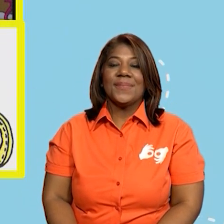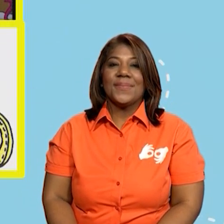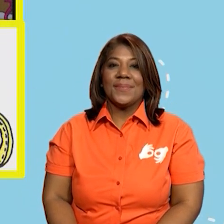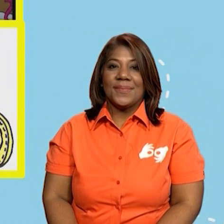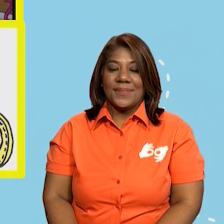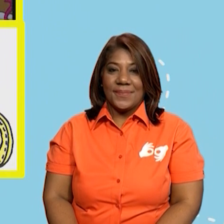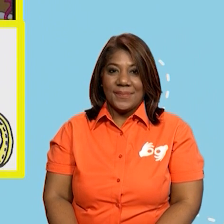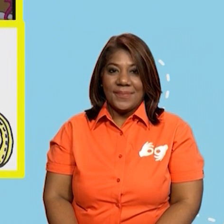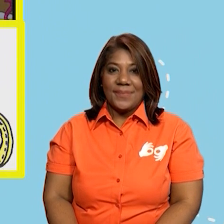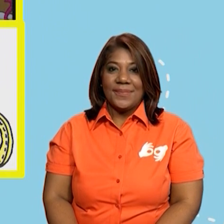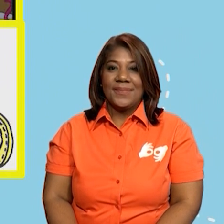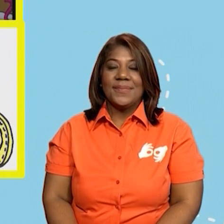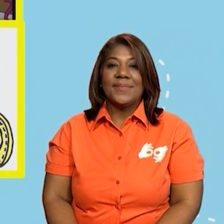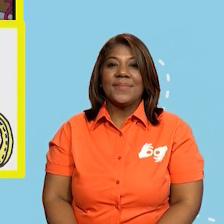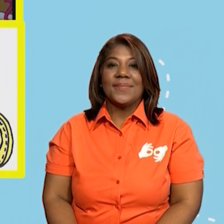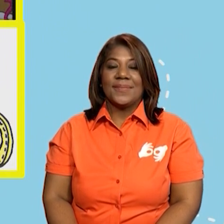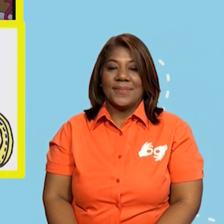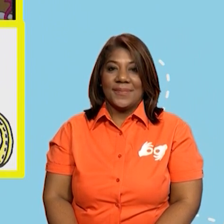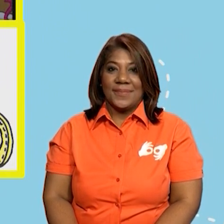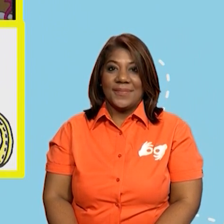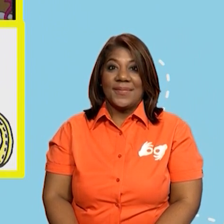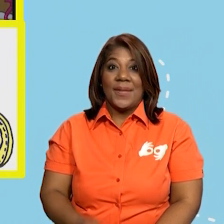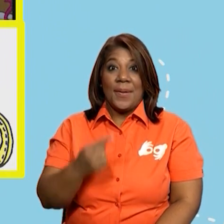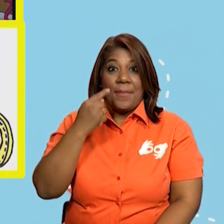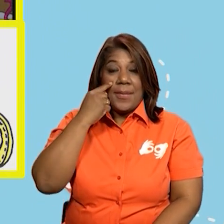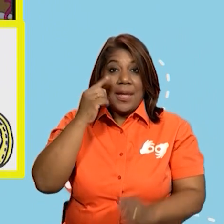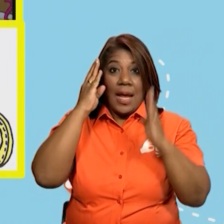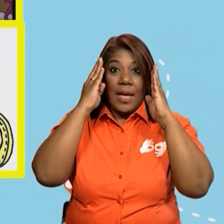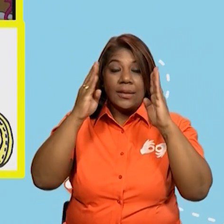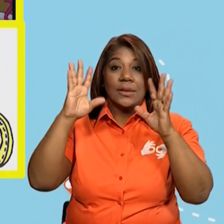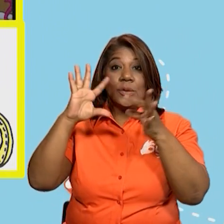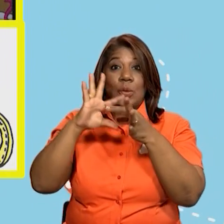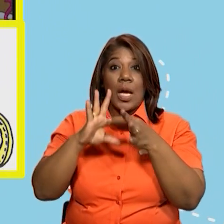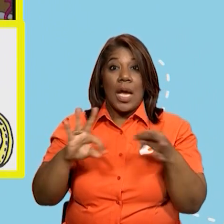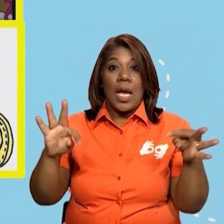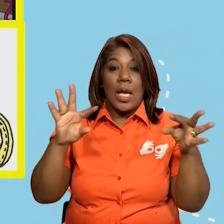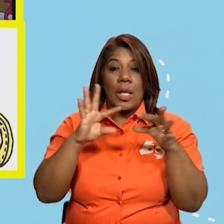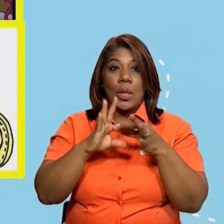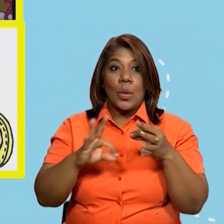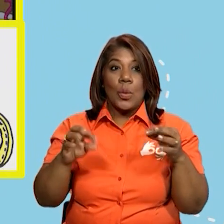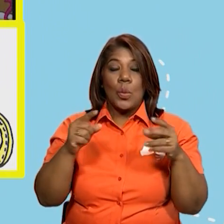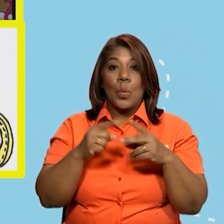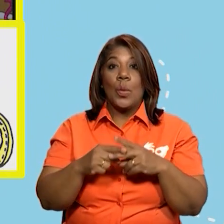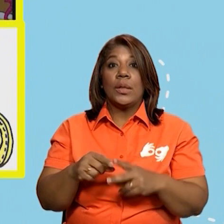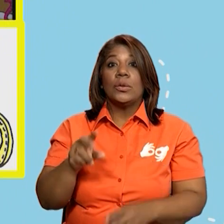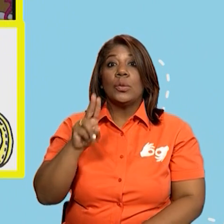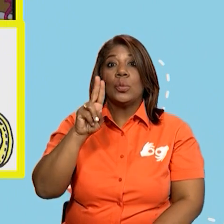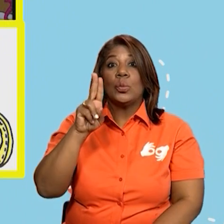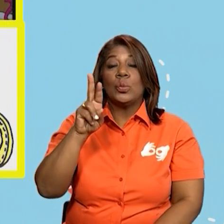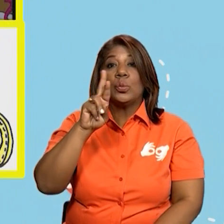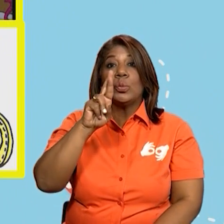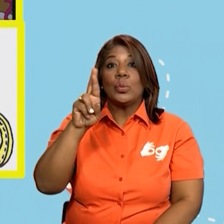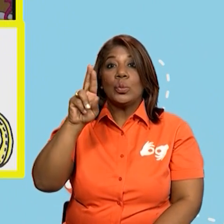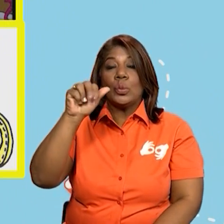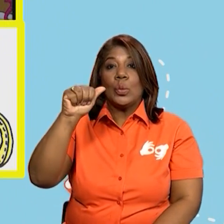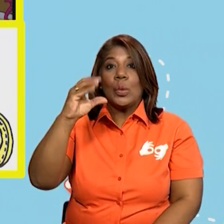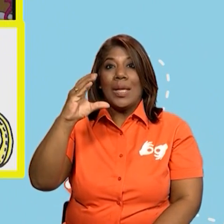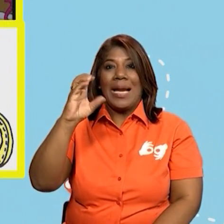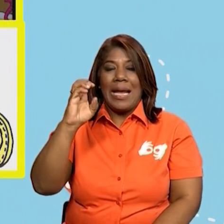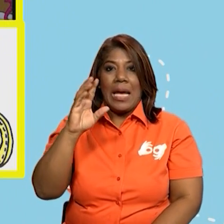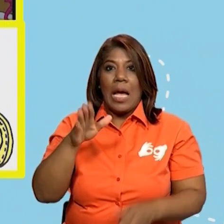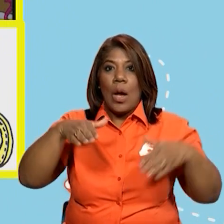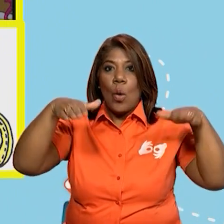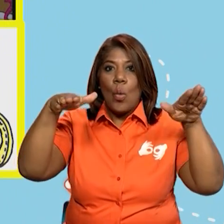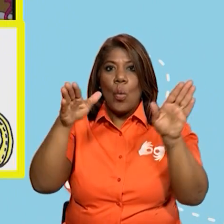Muy bien, y esta historia inicia cuando la hurraca se dio cuenta de que le